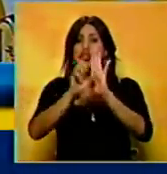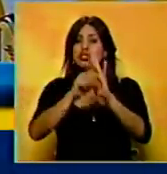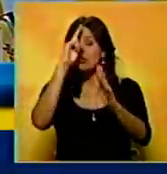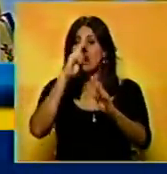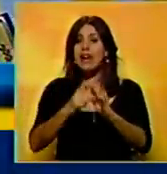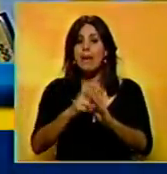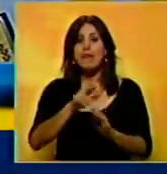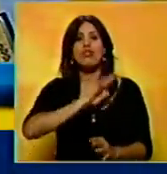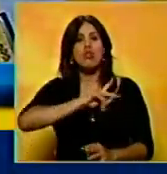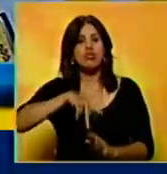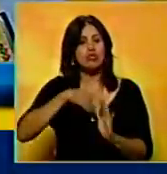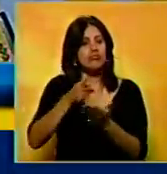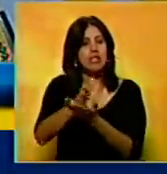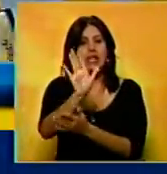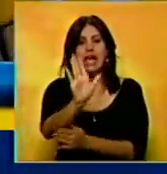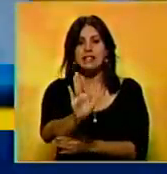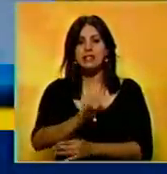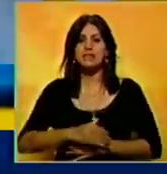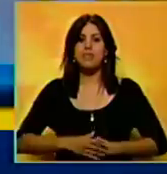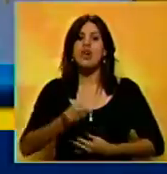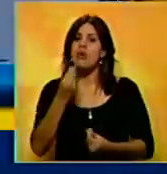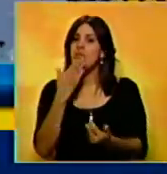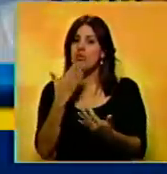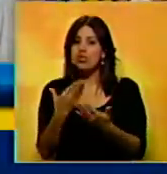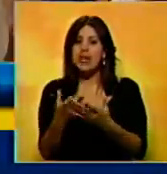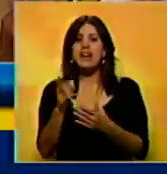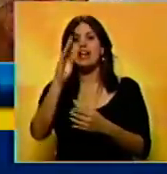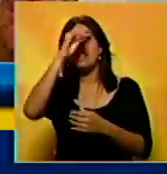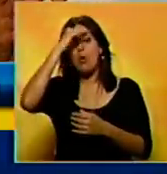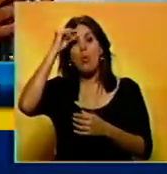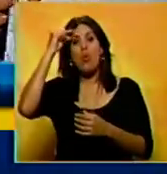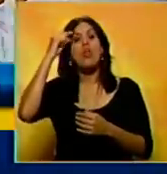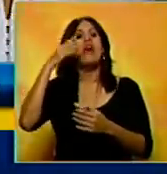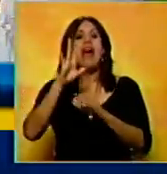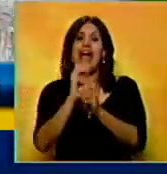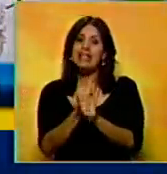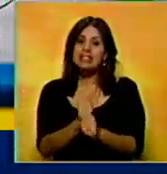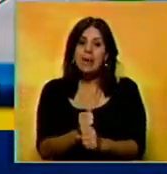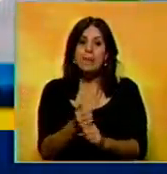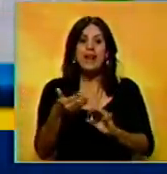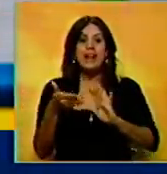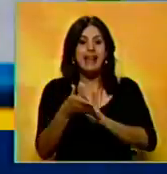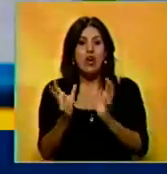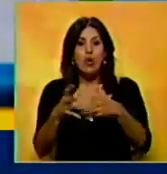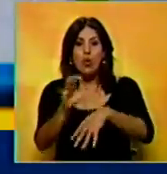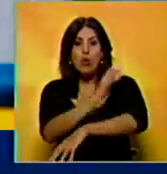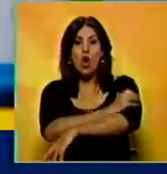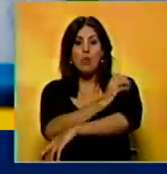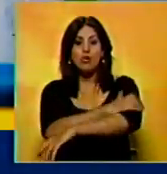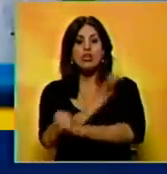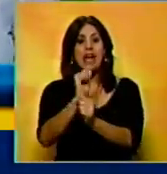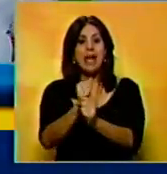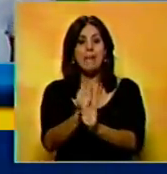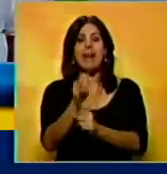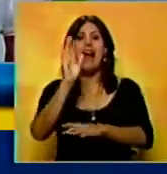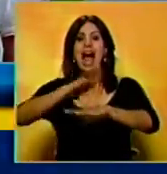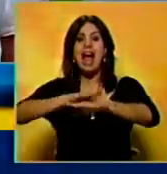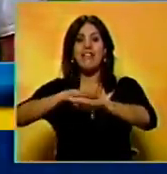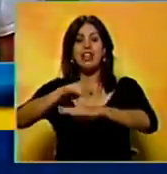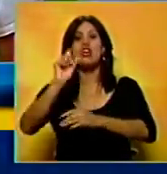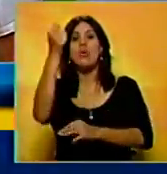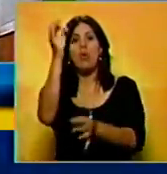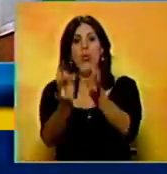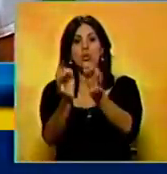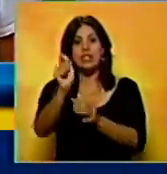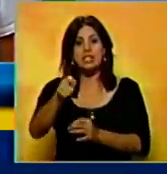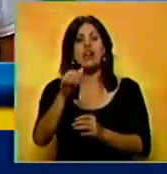constitución. Esa ha sido nuestra línea siempre. Muchísimas gracias, Julio Borges. Entonces, la expectativa, el sector opositor esperando el pronunciamiento del Tribunal